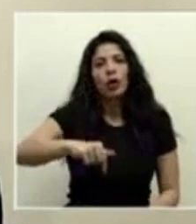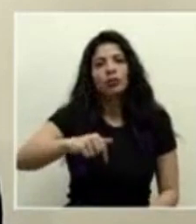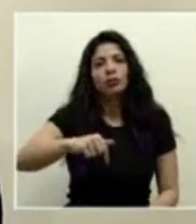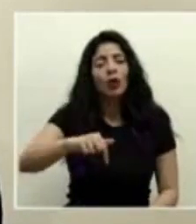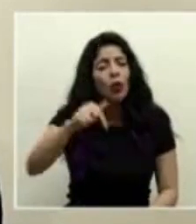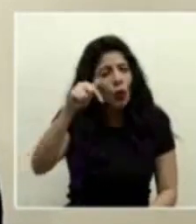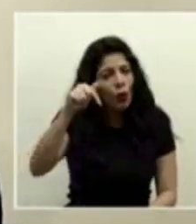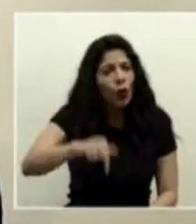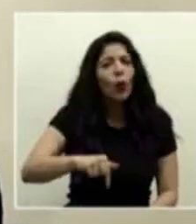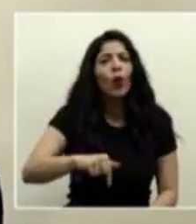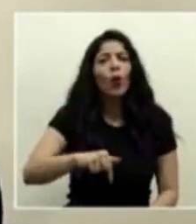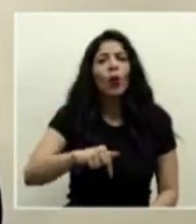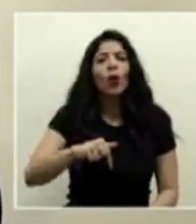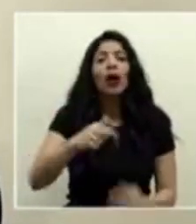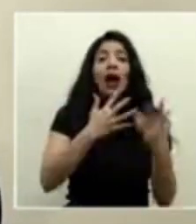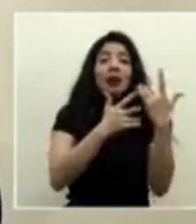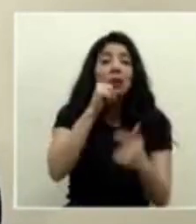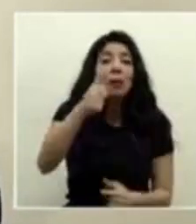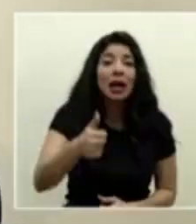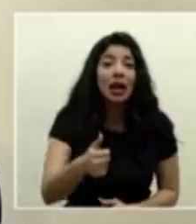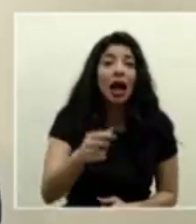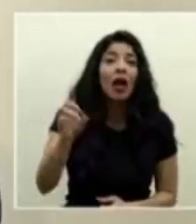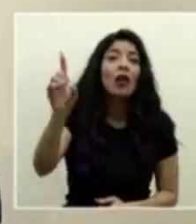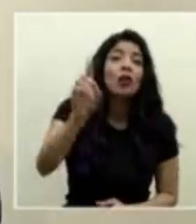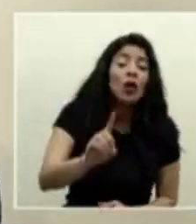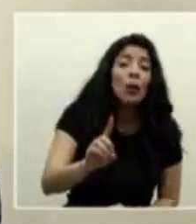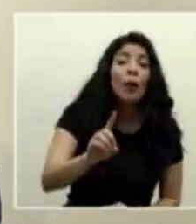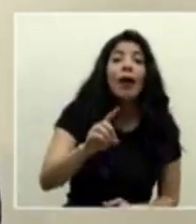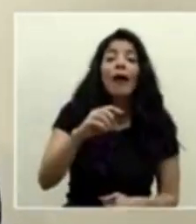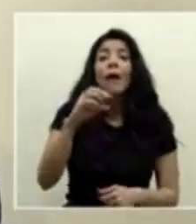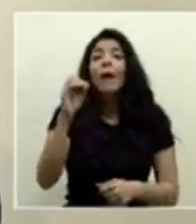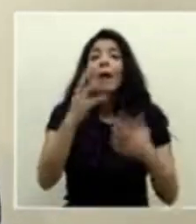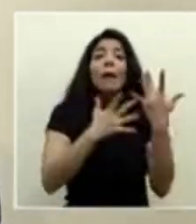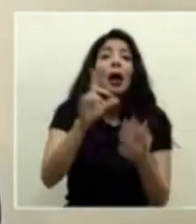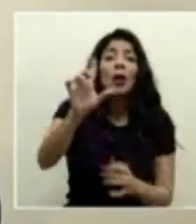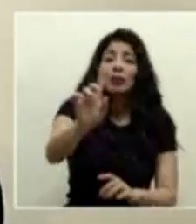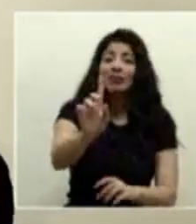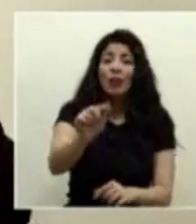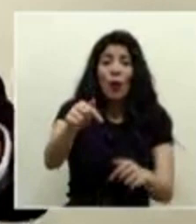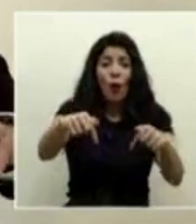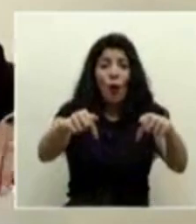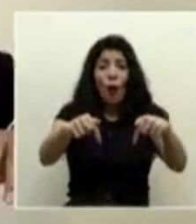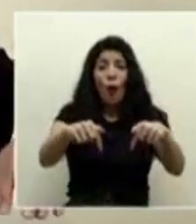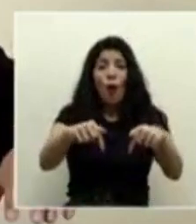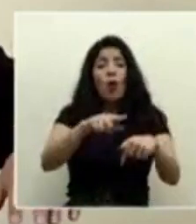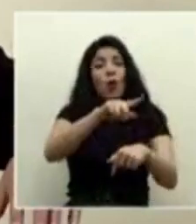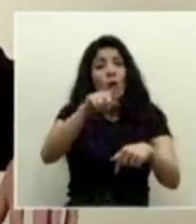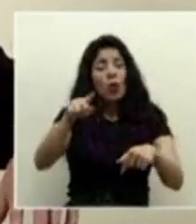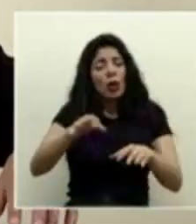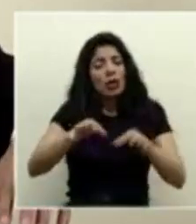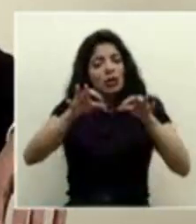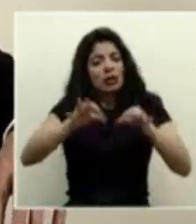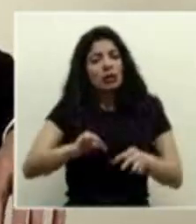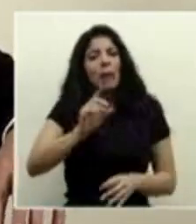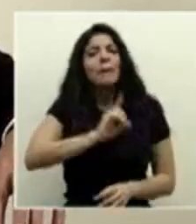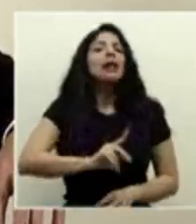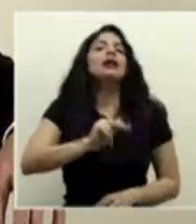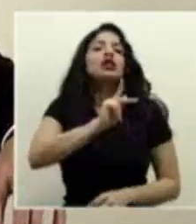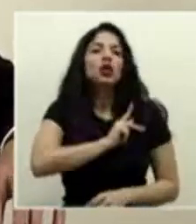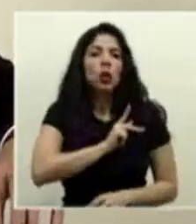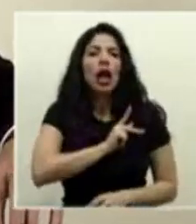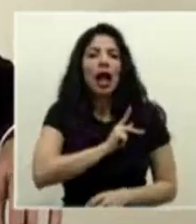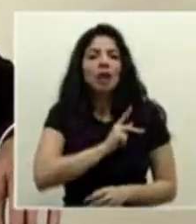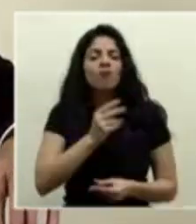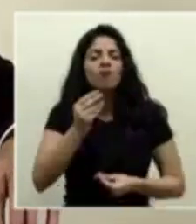hoy no esperar a mañana ni el domingo ni el lunes es hoy donde podemos tomar acciones personales para